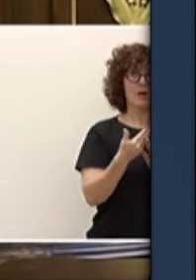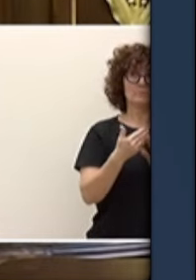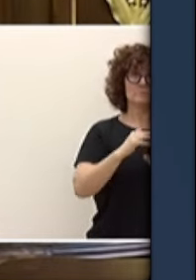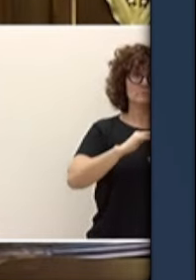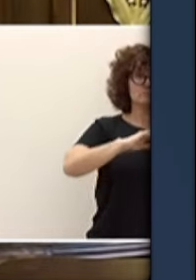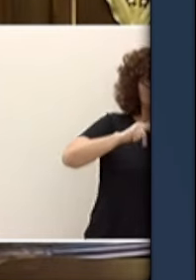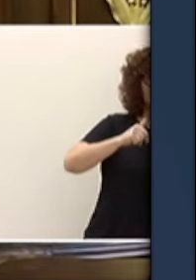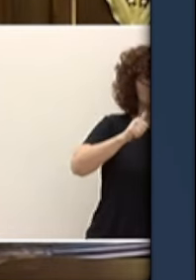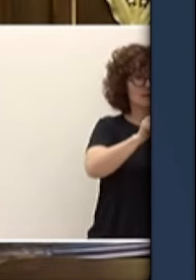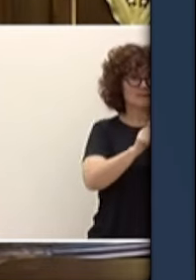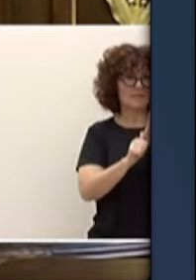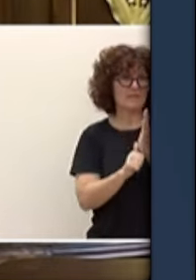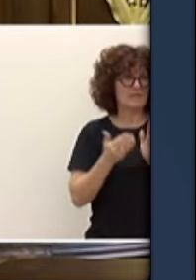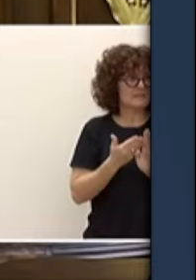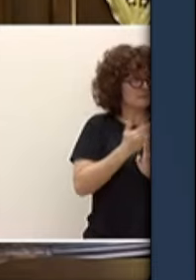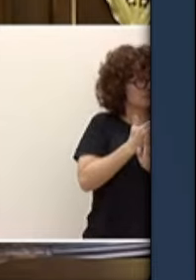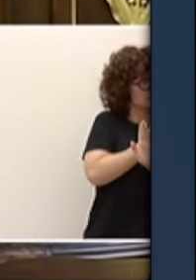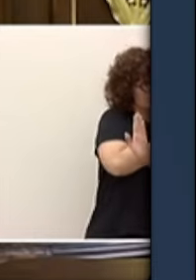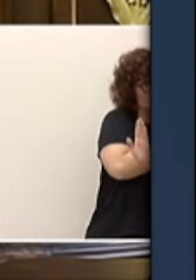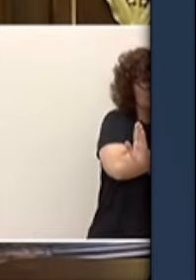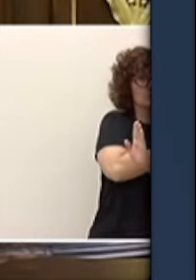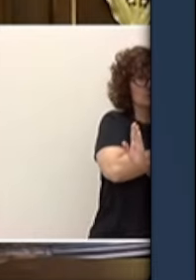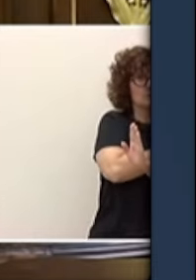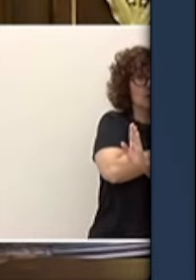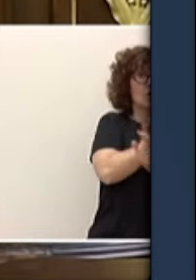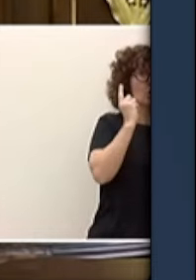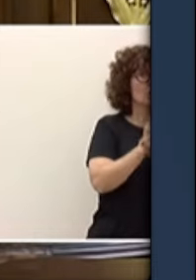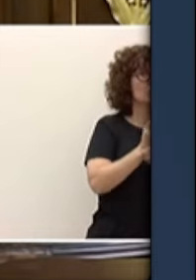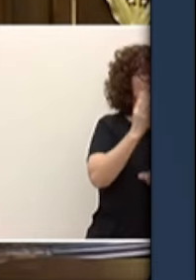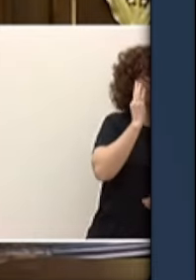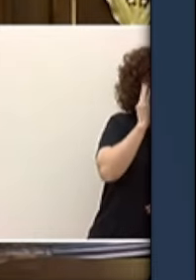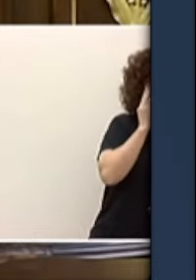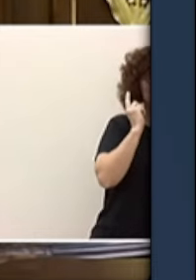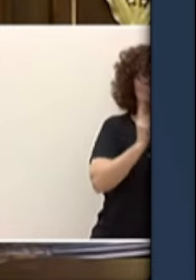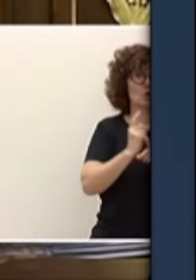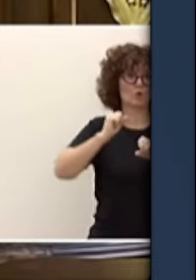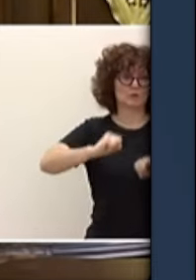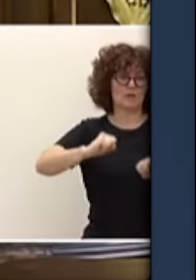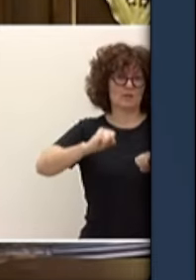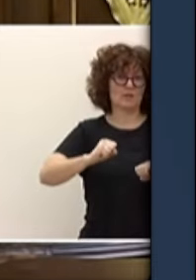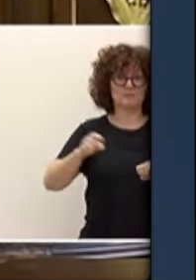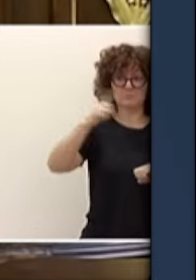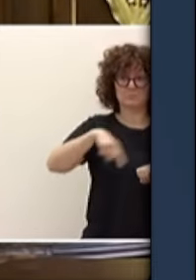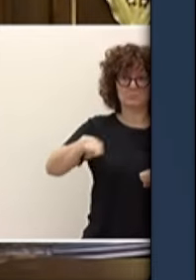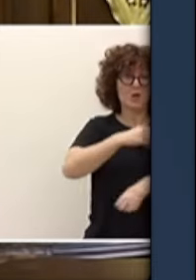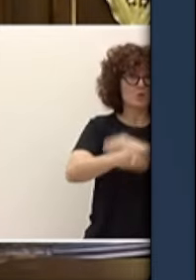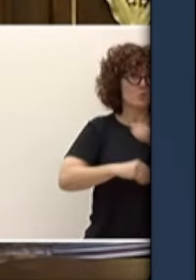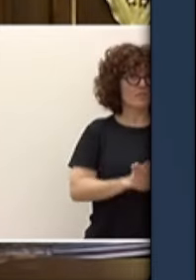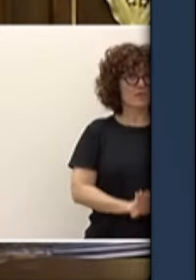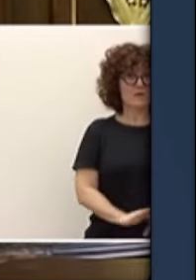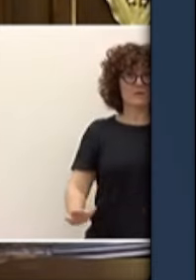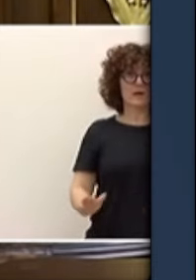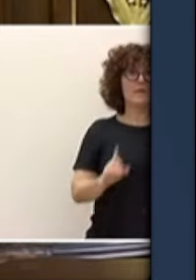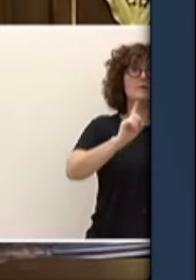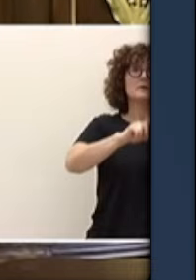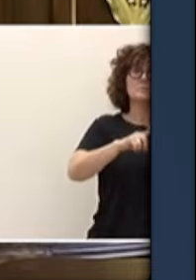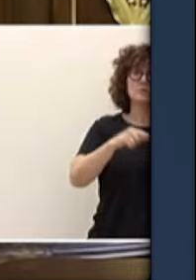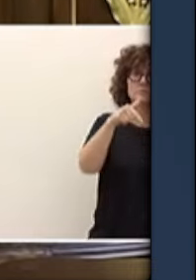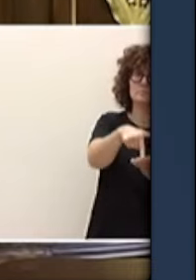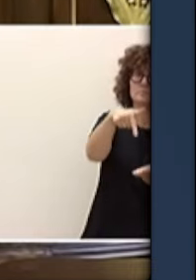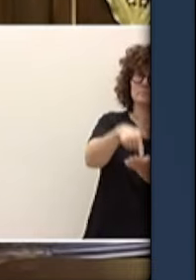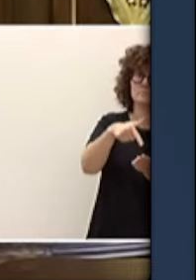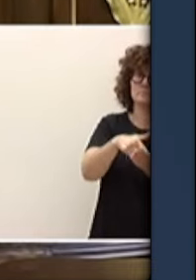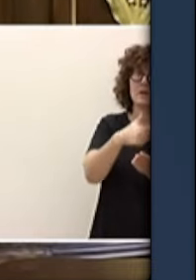pasividad y ante su complicidad y Vox seguirá exigiendo que se priorice el derecho de los españoles en el acceso a las ayudas sociales